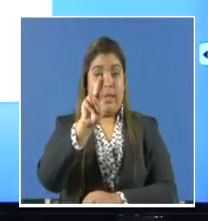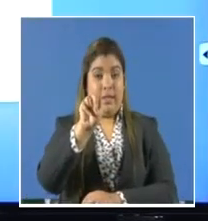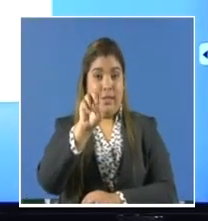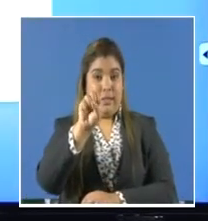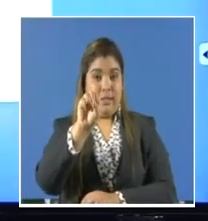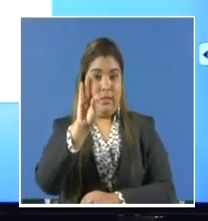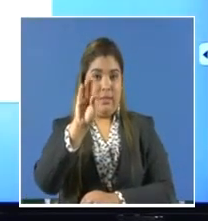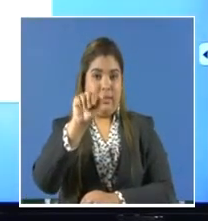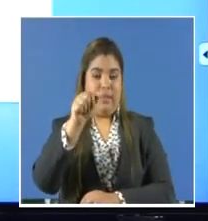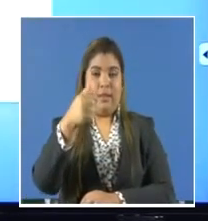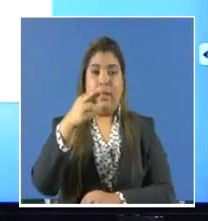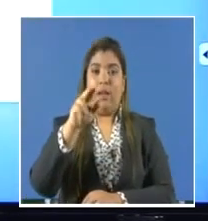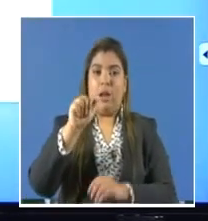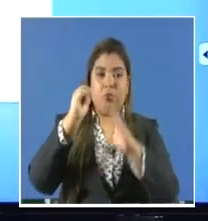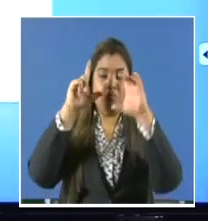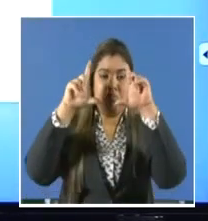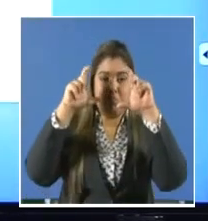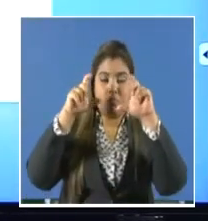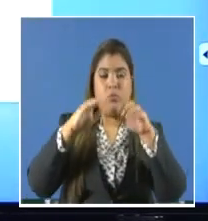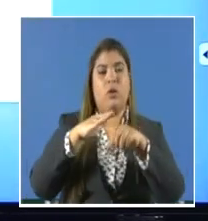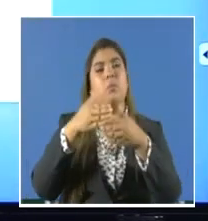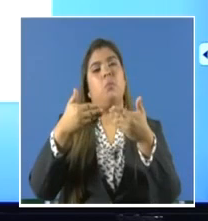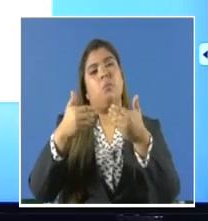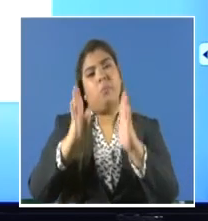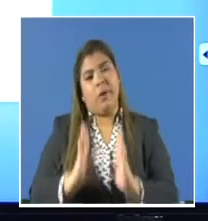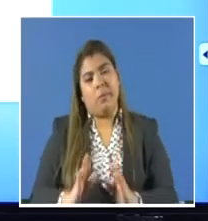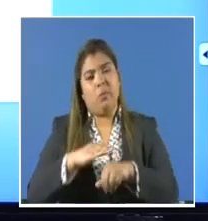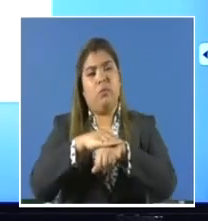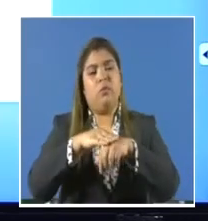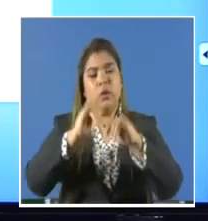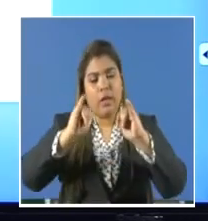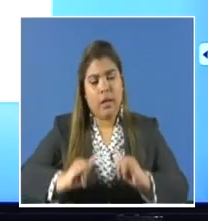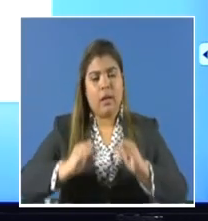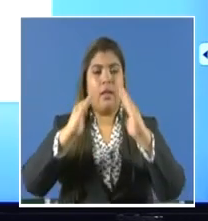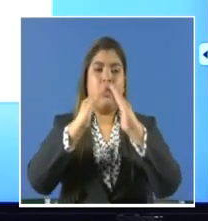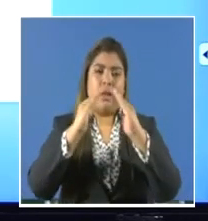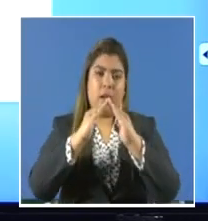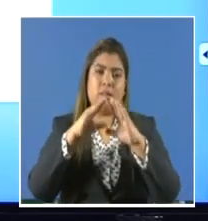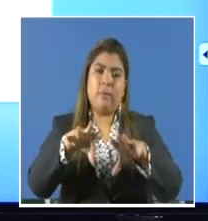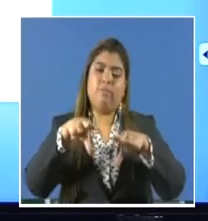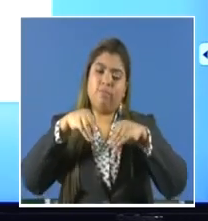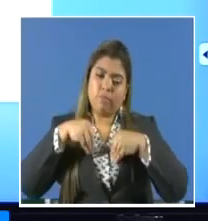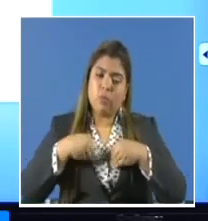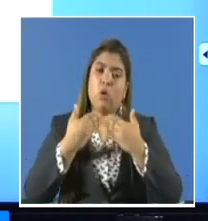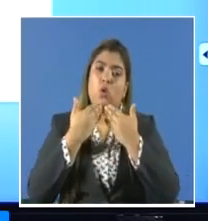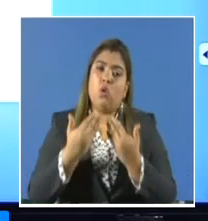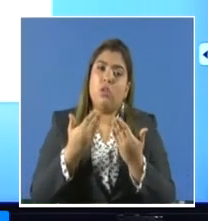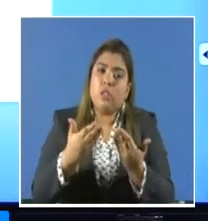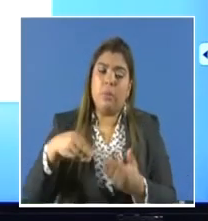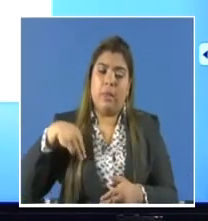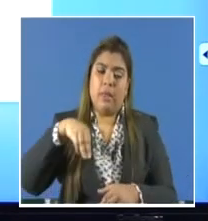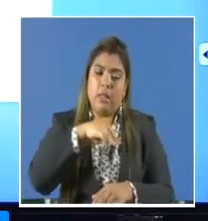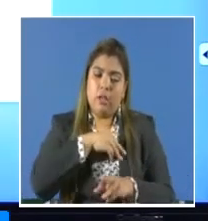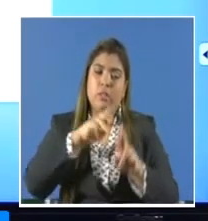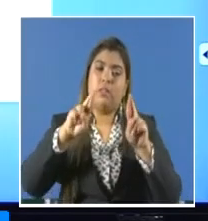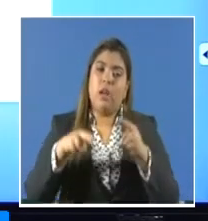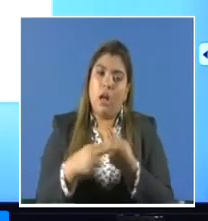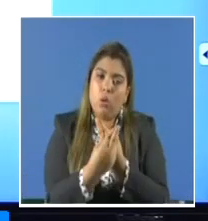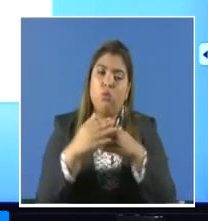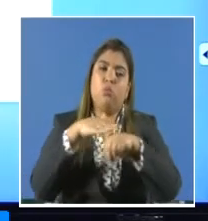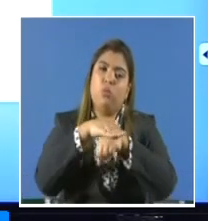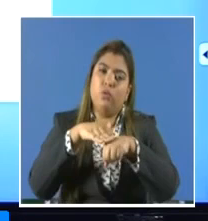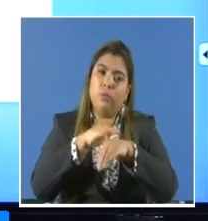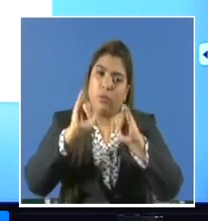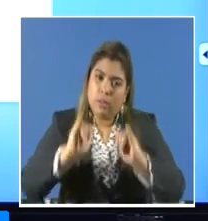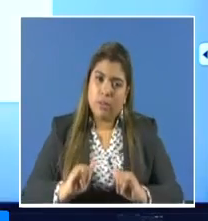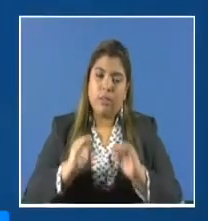Eso es todo por el momento. Panameño, quédate en casa, cuídate y sigue las instrucciones del Ministerio de